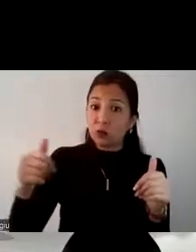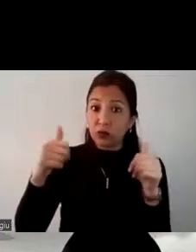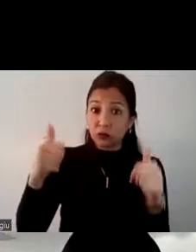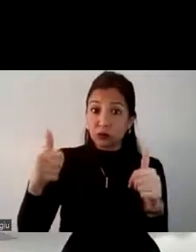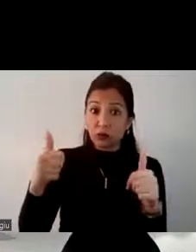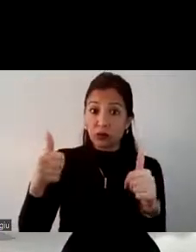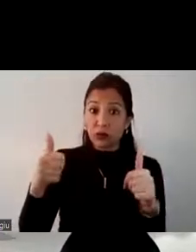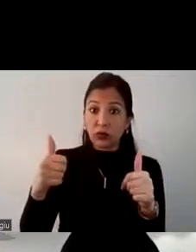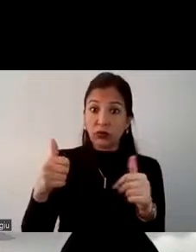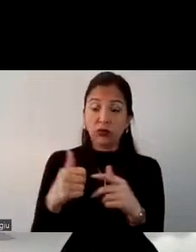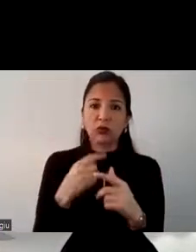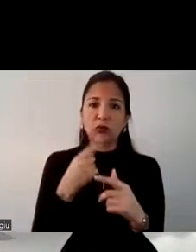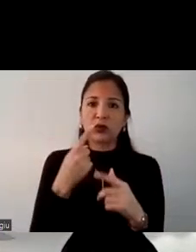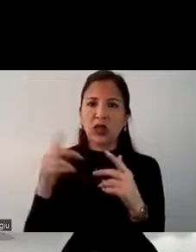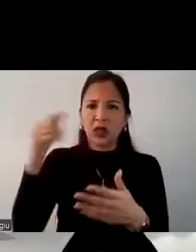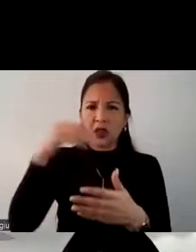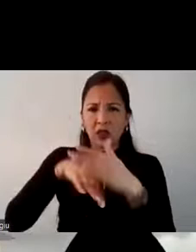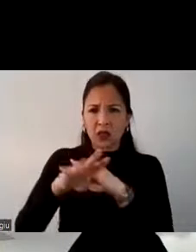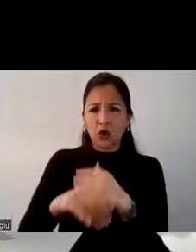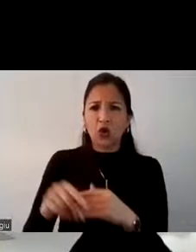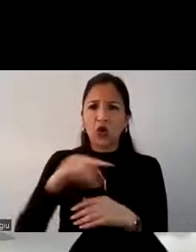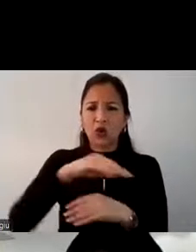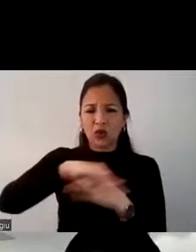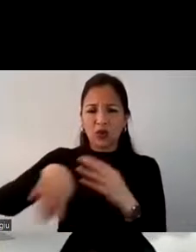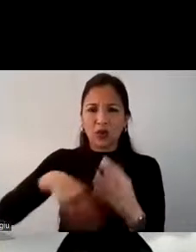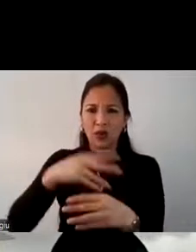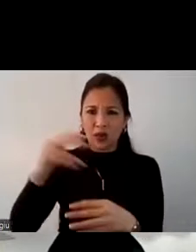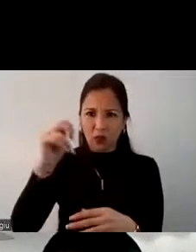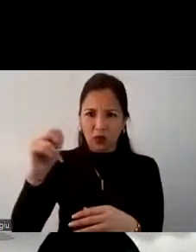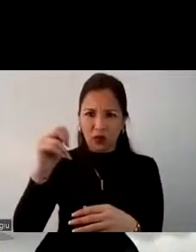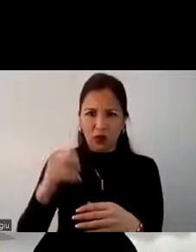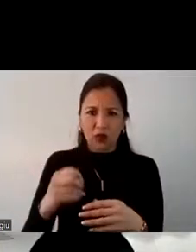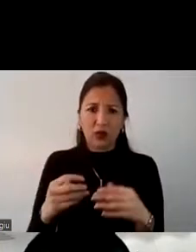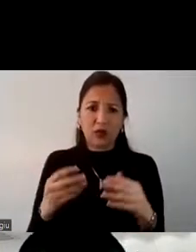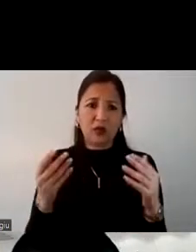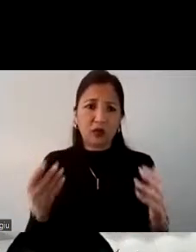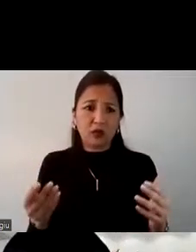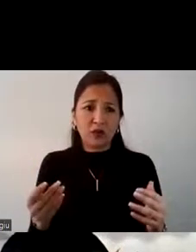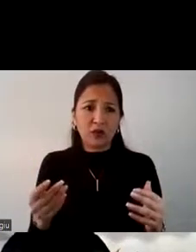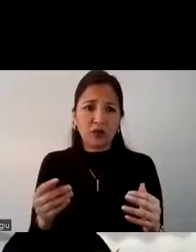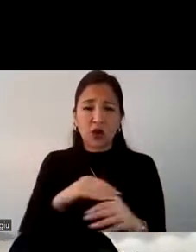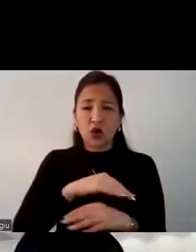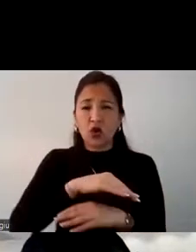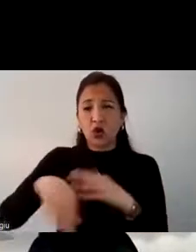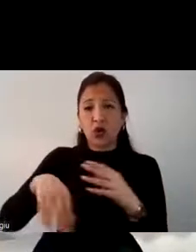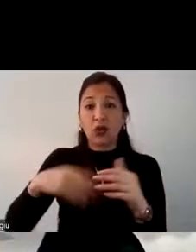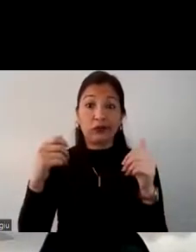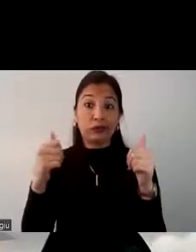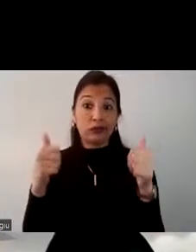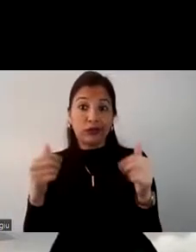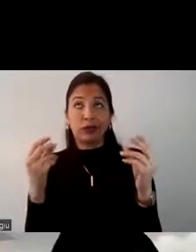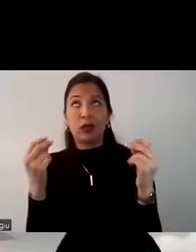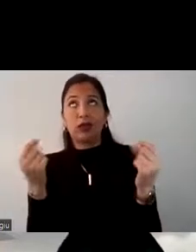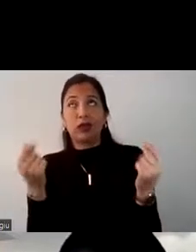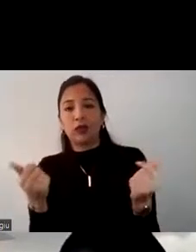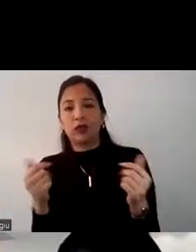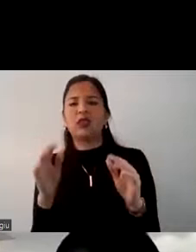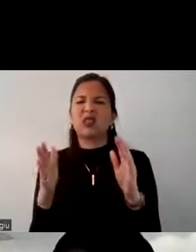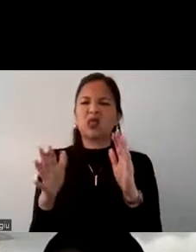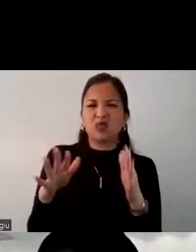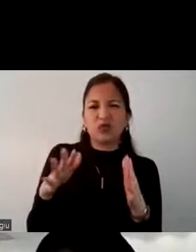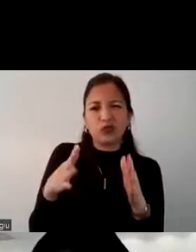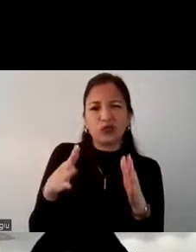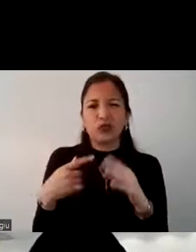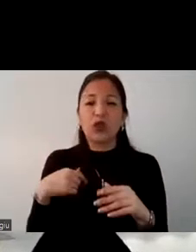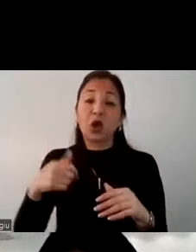viajes dentro de su país se mencionan aspectos también que dañarían la experiencia no todo siempre va a ser color de rosa siempre hay